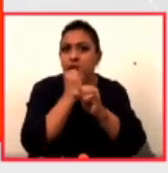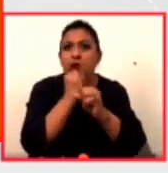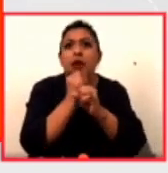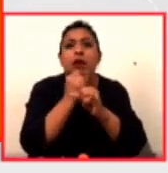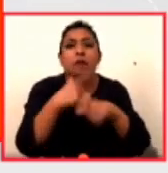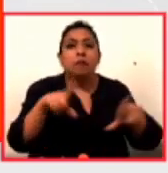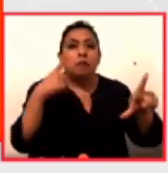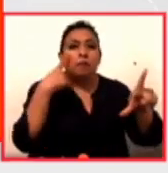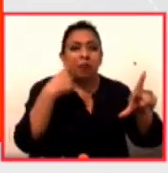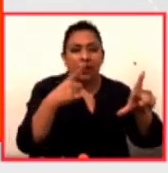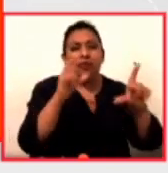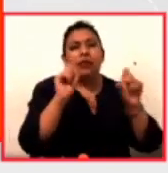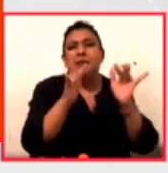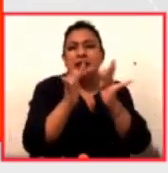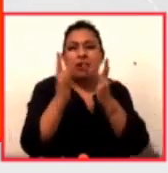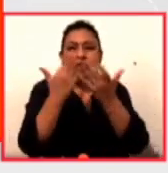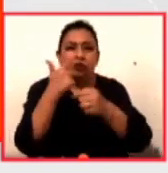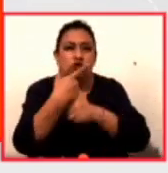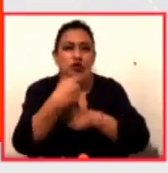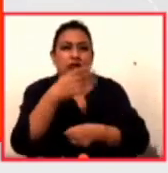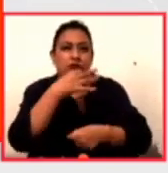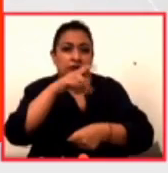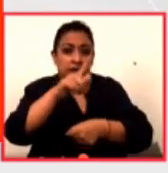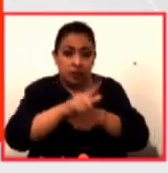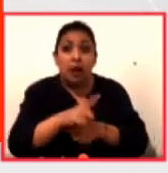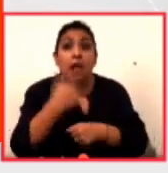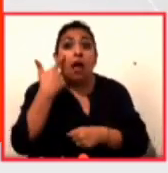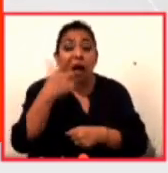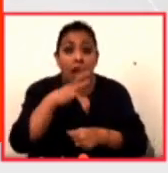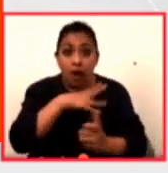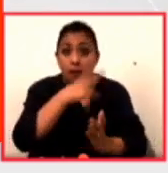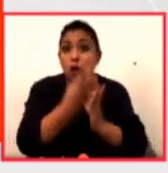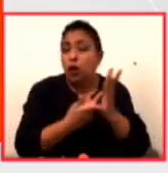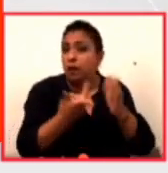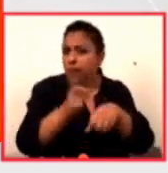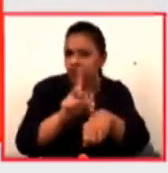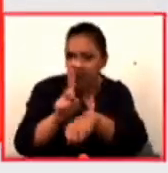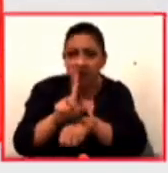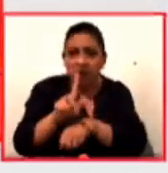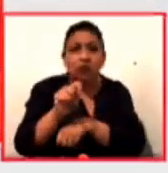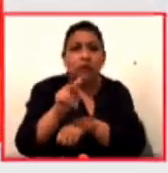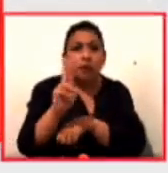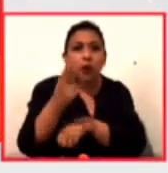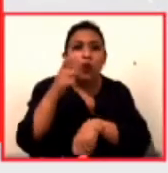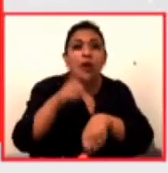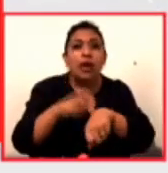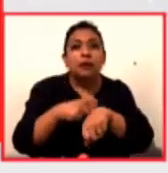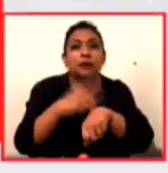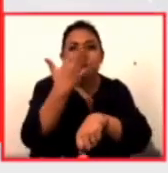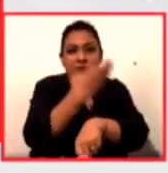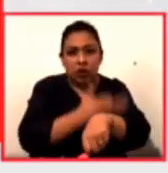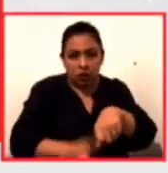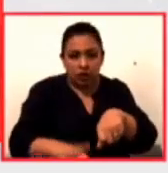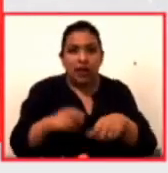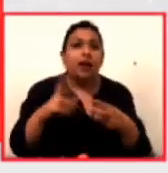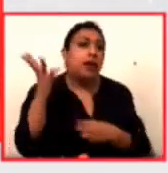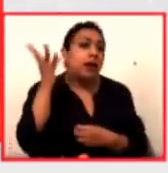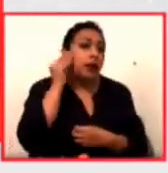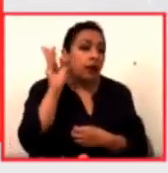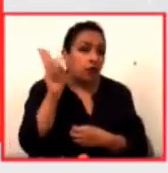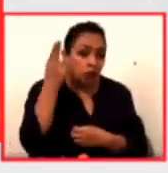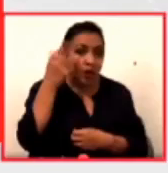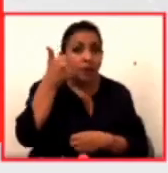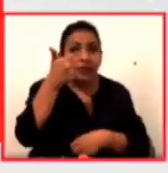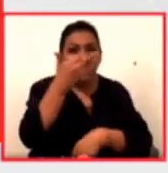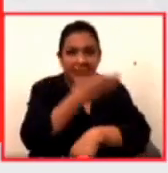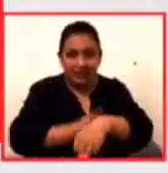y las redes sociales del festival, además de contar con programas diarios en TV UNAM a las 5 de la tarde y Radio UNAM a las 6 de la tarde.